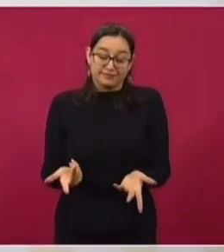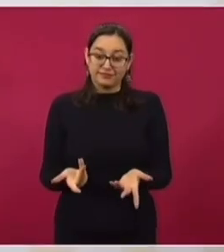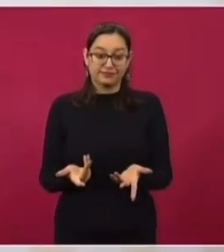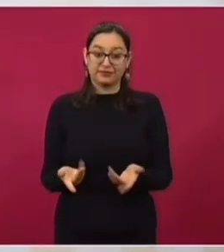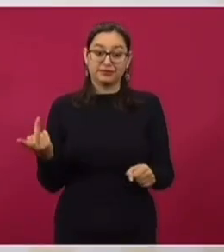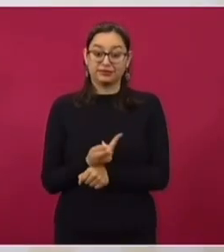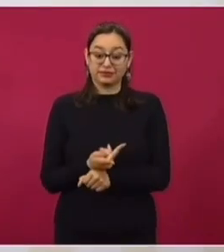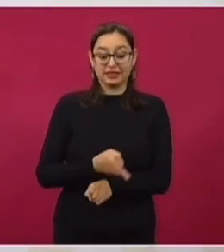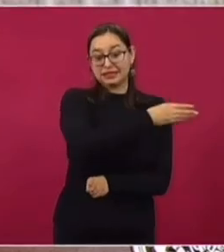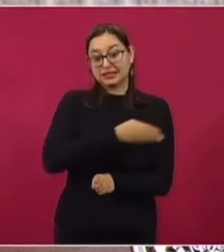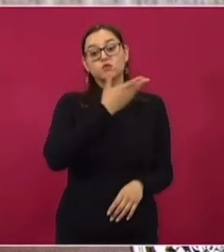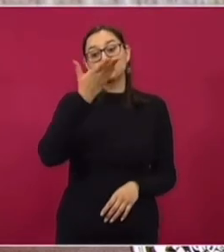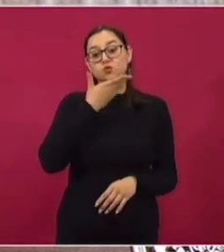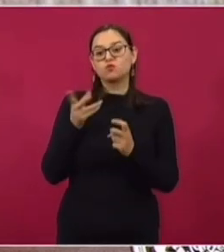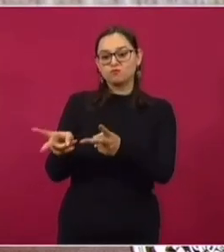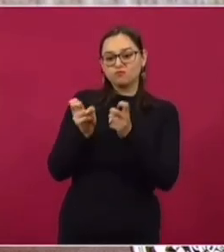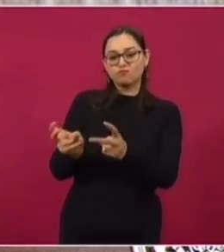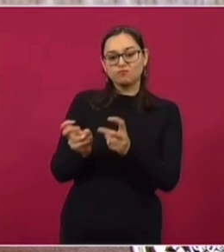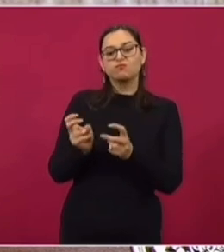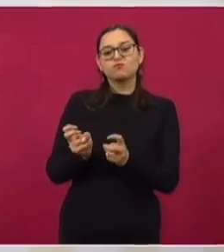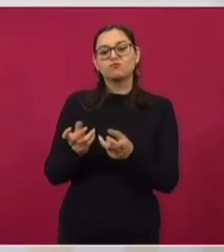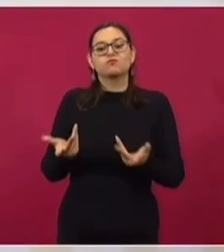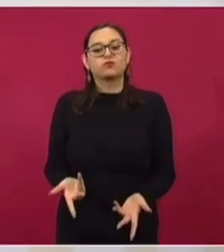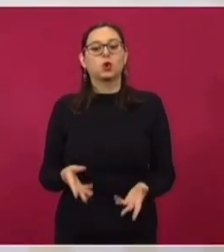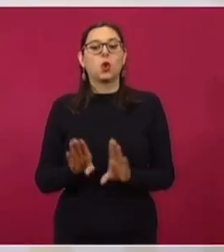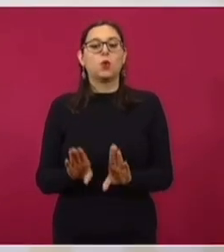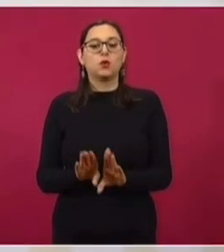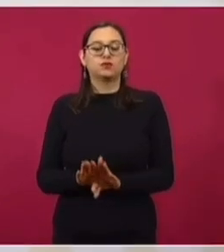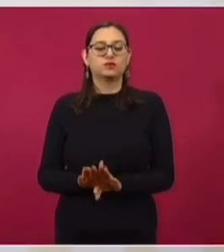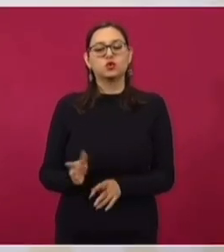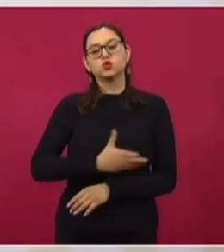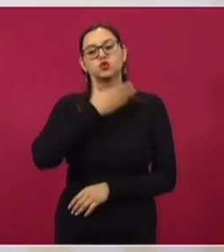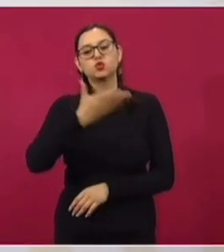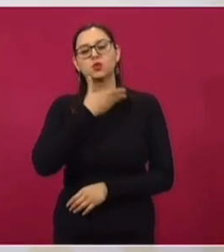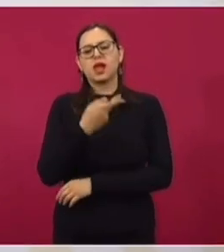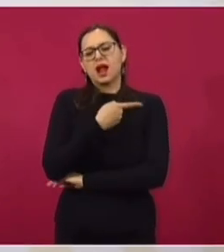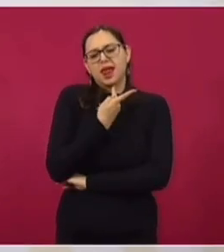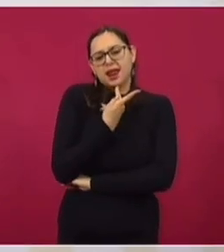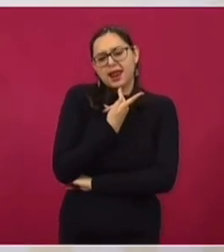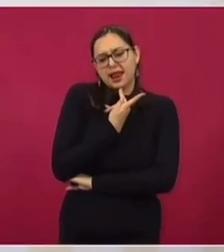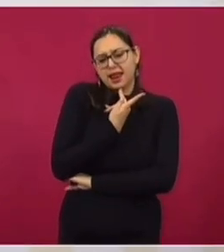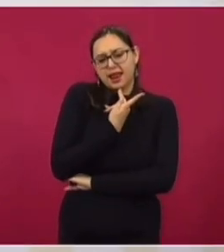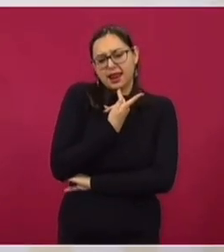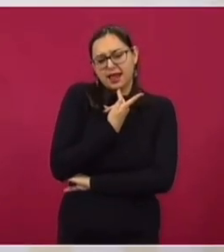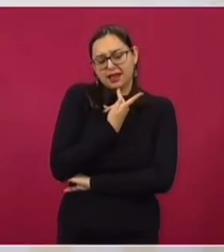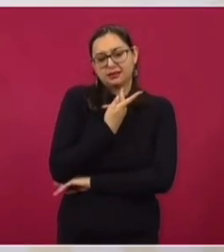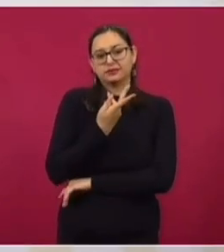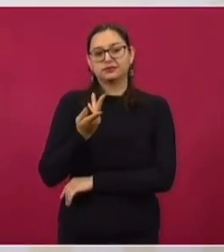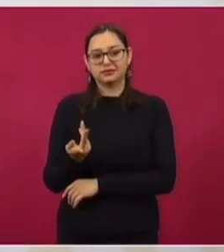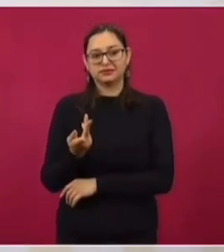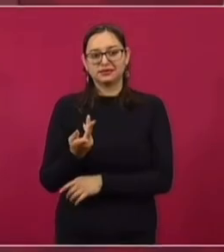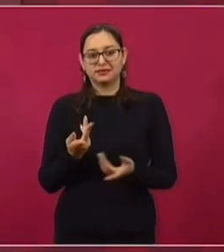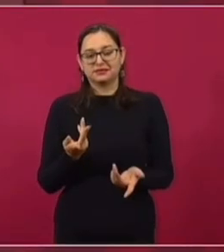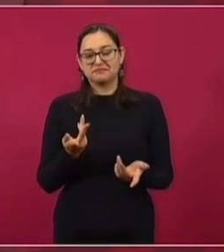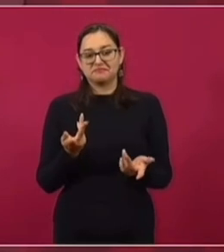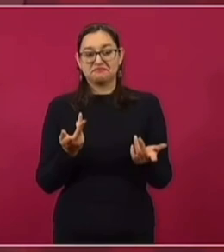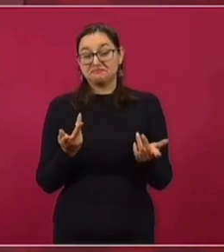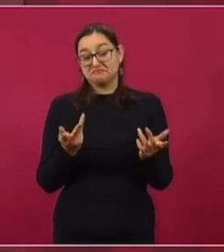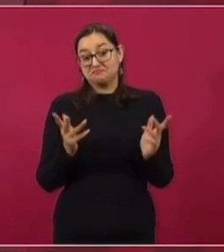del neoliberalismo era la elaboración de un discurso supuestamente